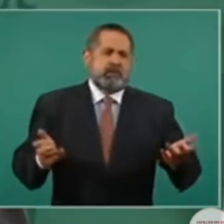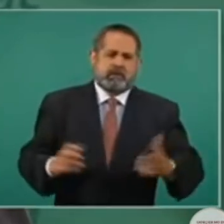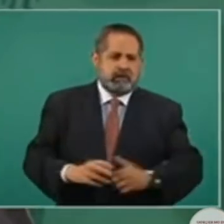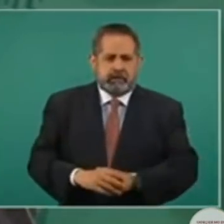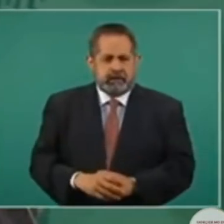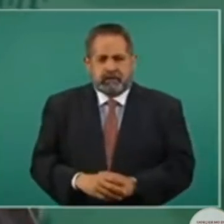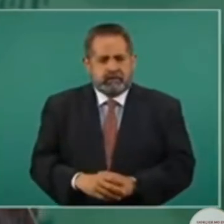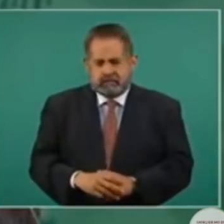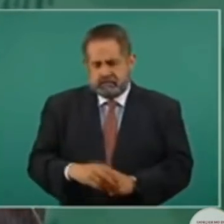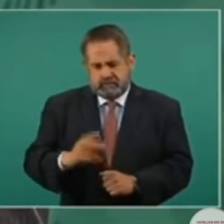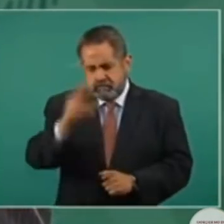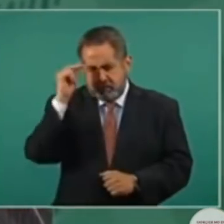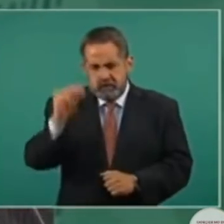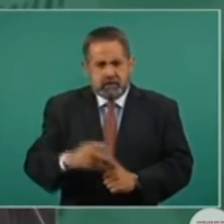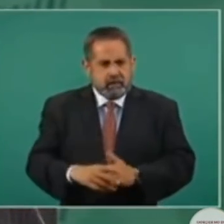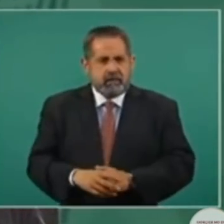No.